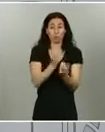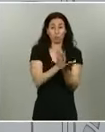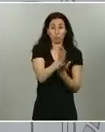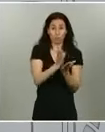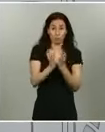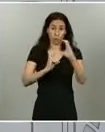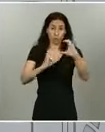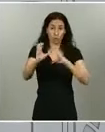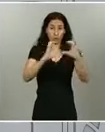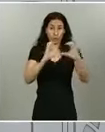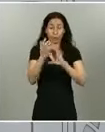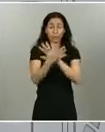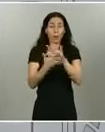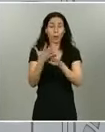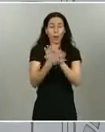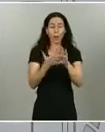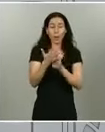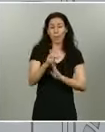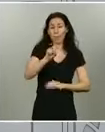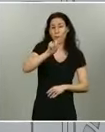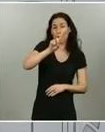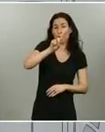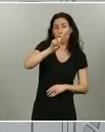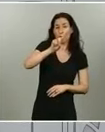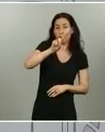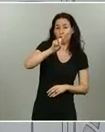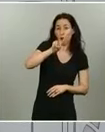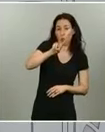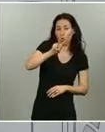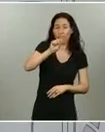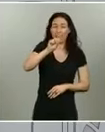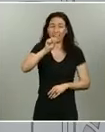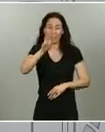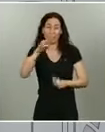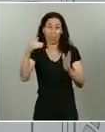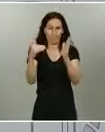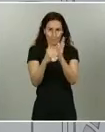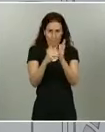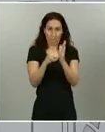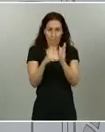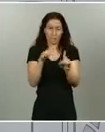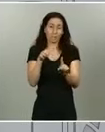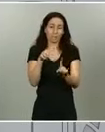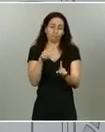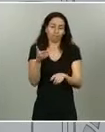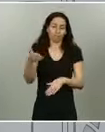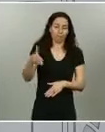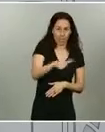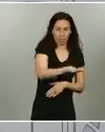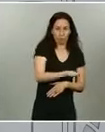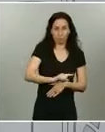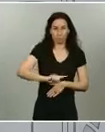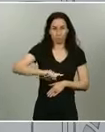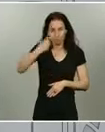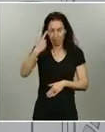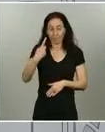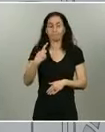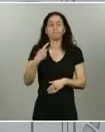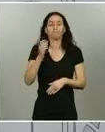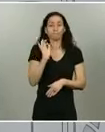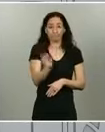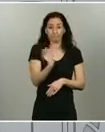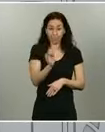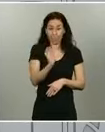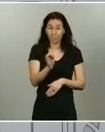había 12 o 13.000 casos fallecidos más en este periodo de lo esperado. Sí que es cierto que los datos de los registros civiles